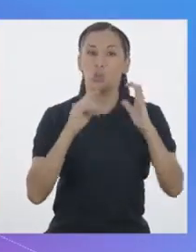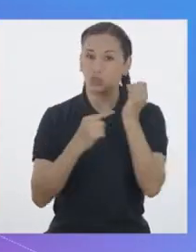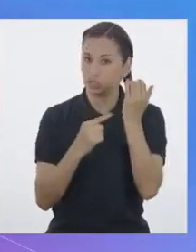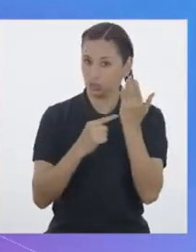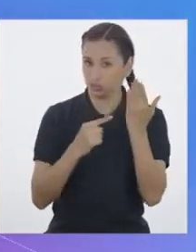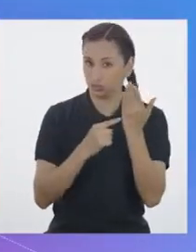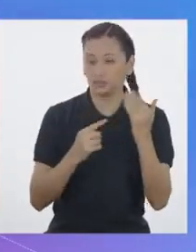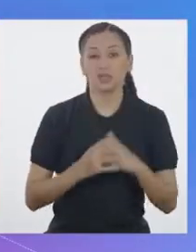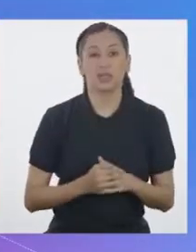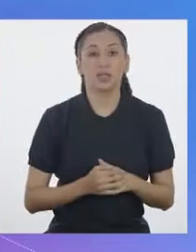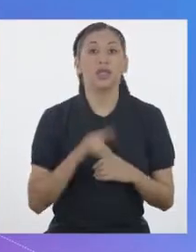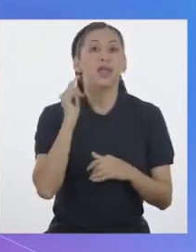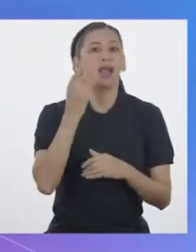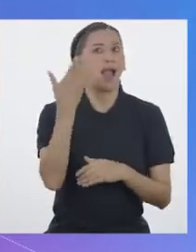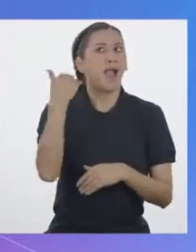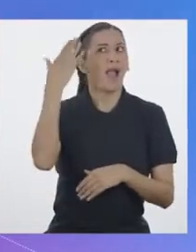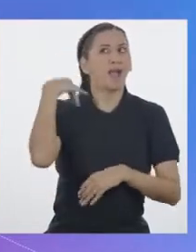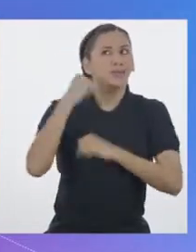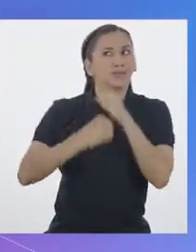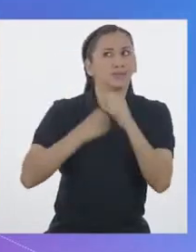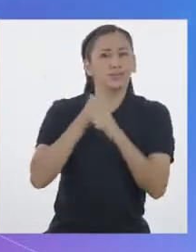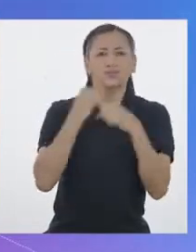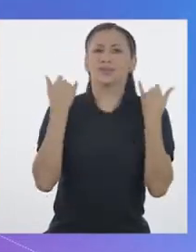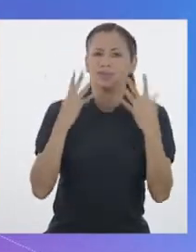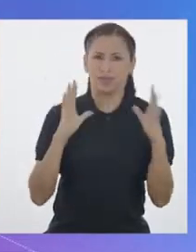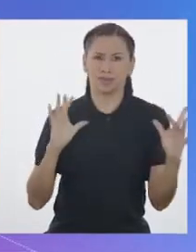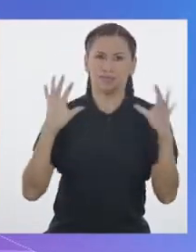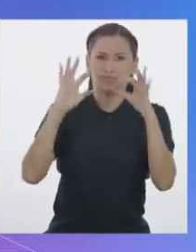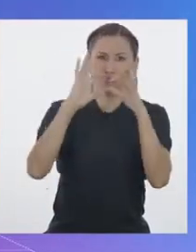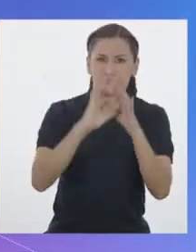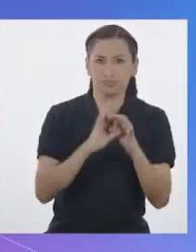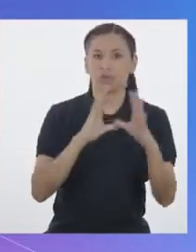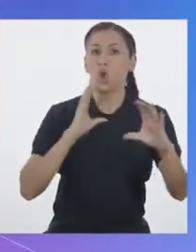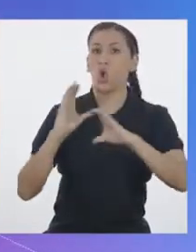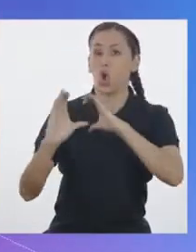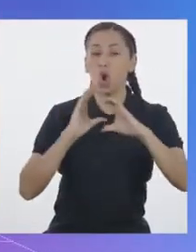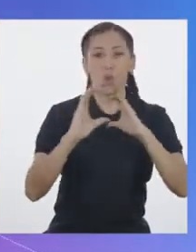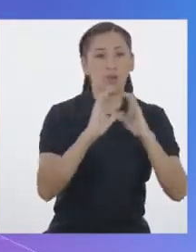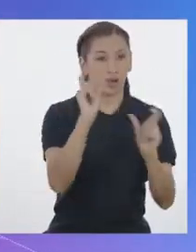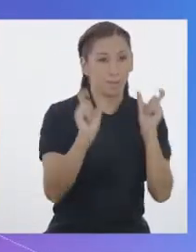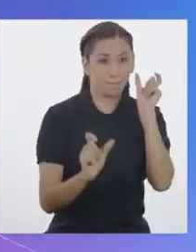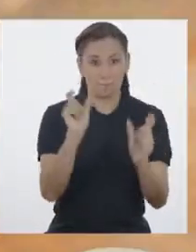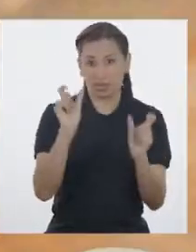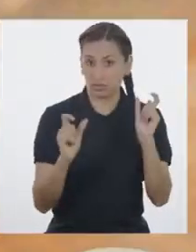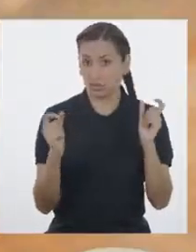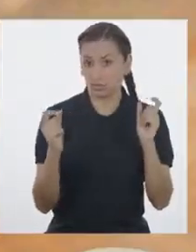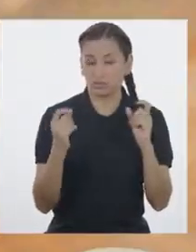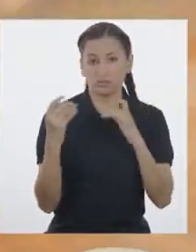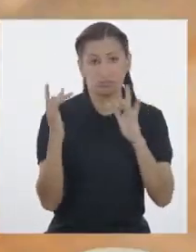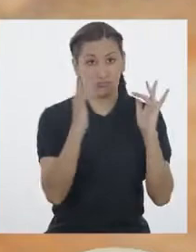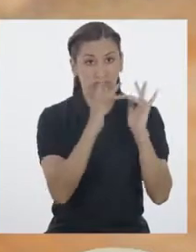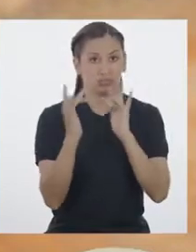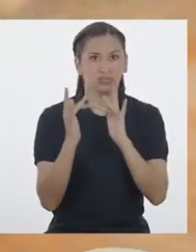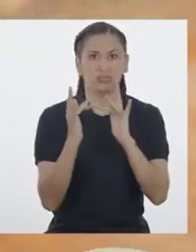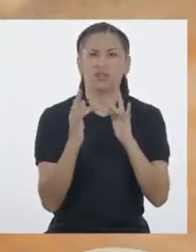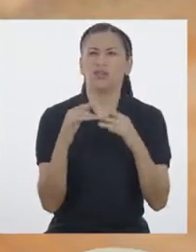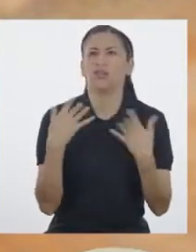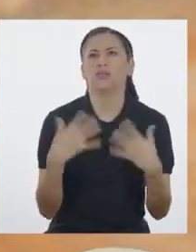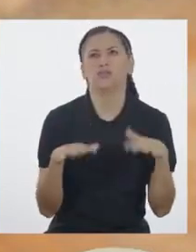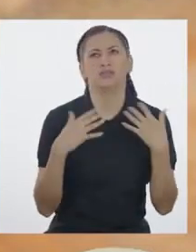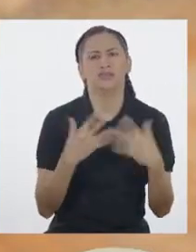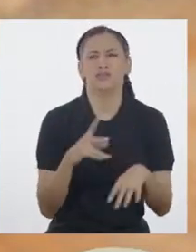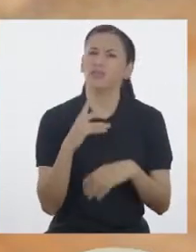el inicio de los tiempos, los seres humanos se han relacionado y comunicado entre ellos. ¡Ay! Sí, pero